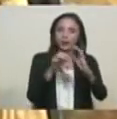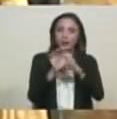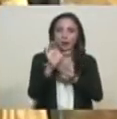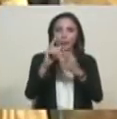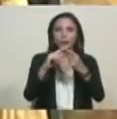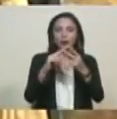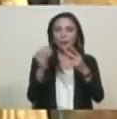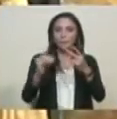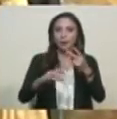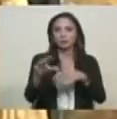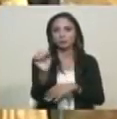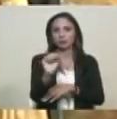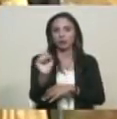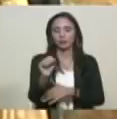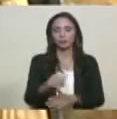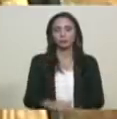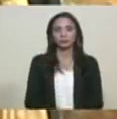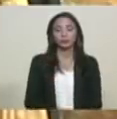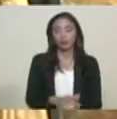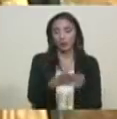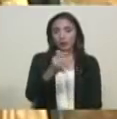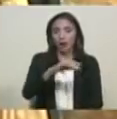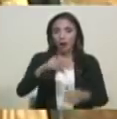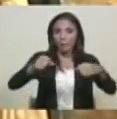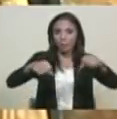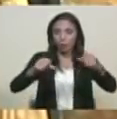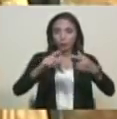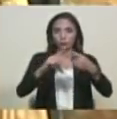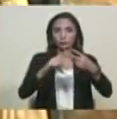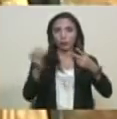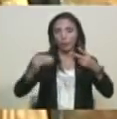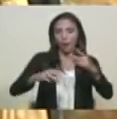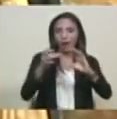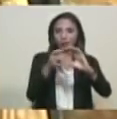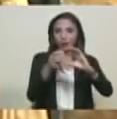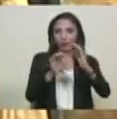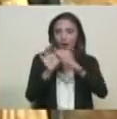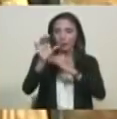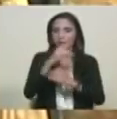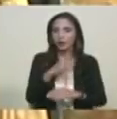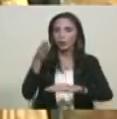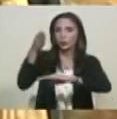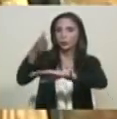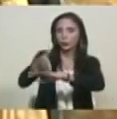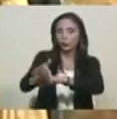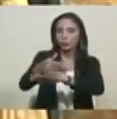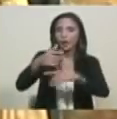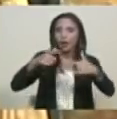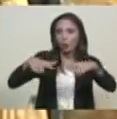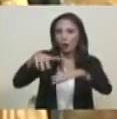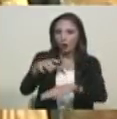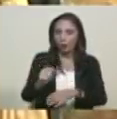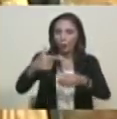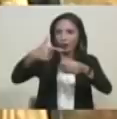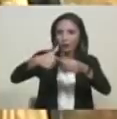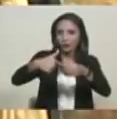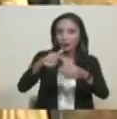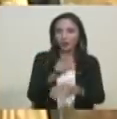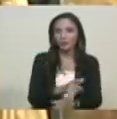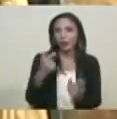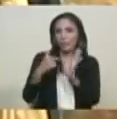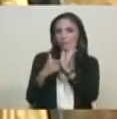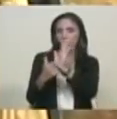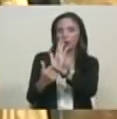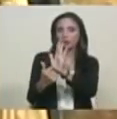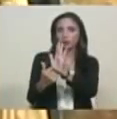Si yo tengo mi moto, tengo mi carnet de la patria, llego a la gasolinería, ¿cómo se